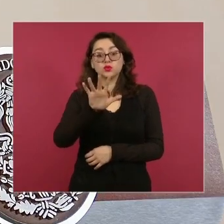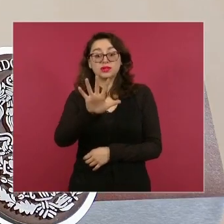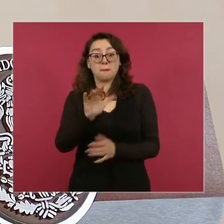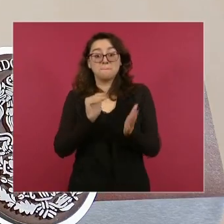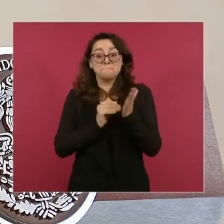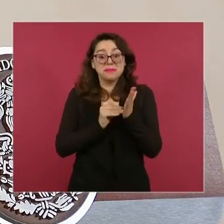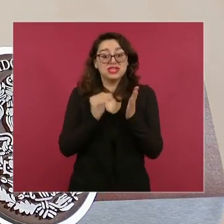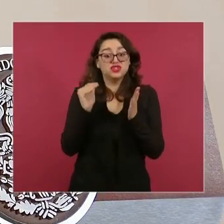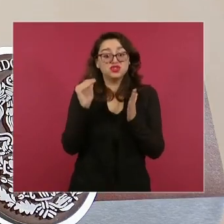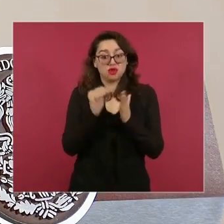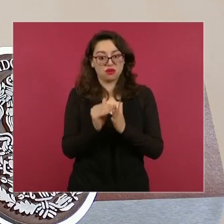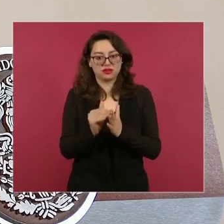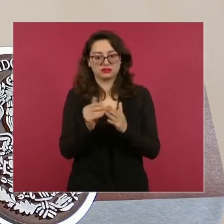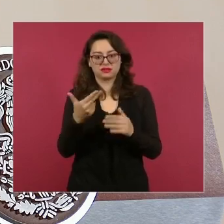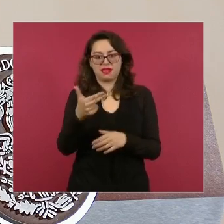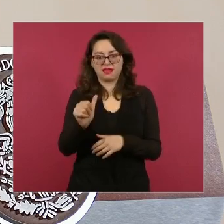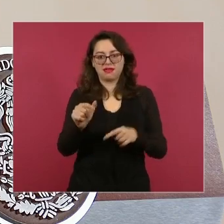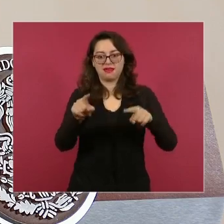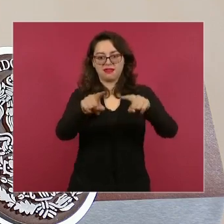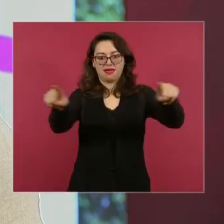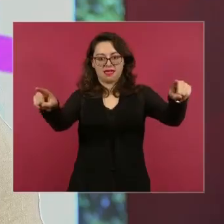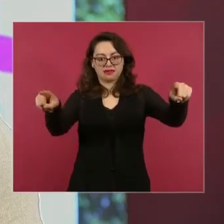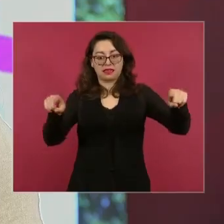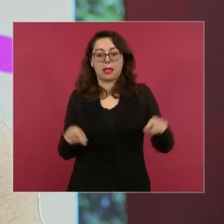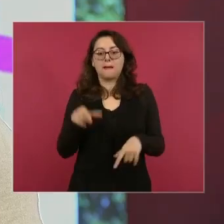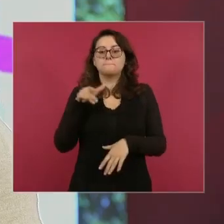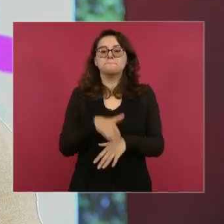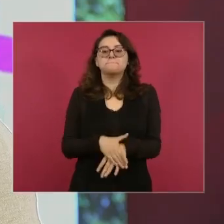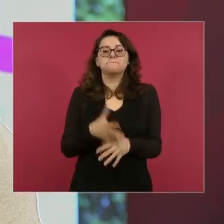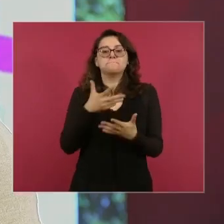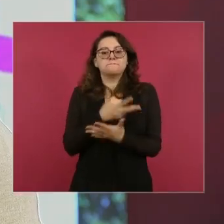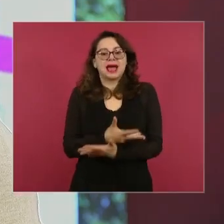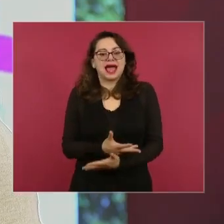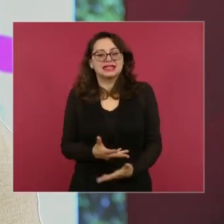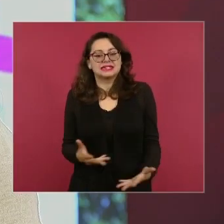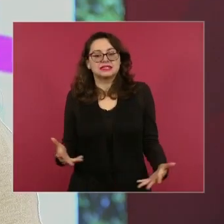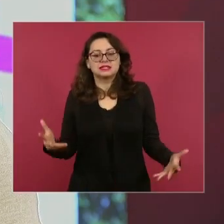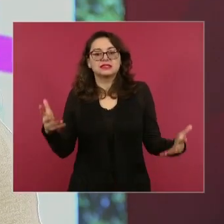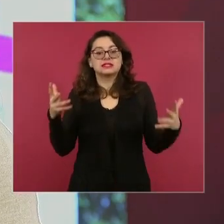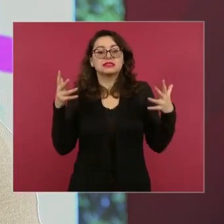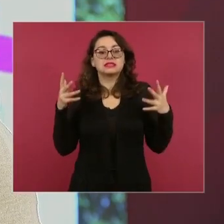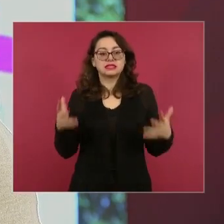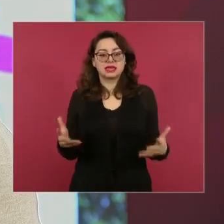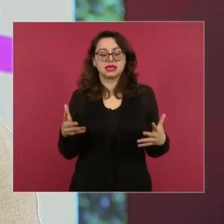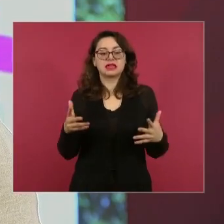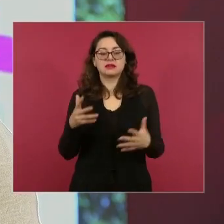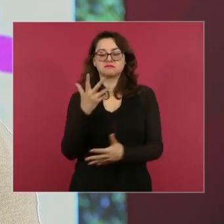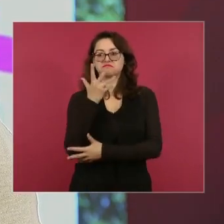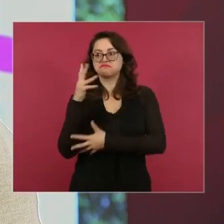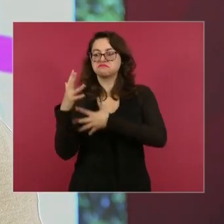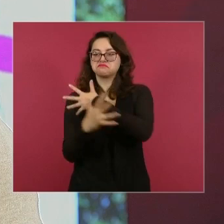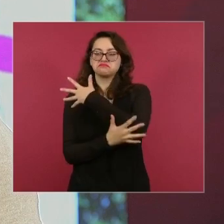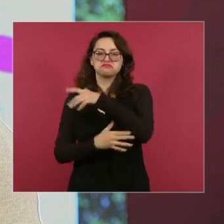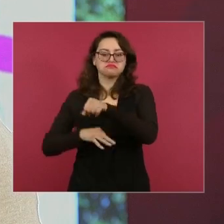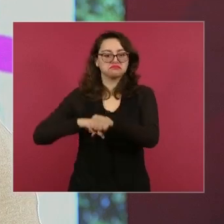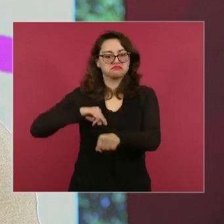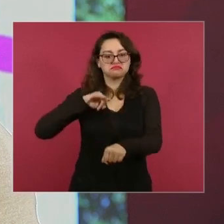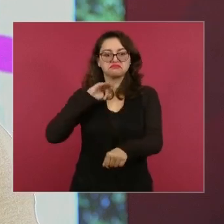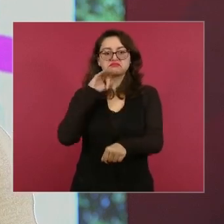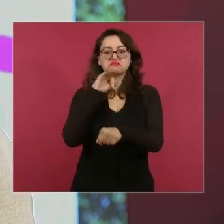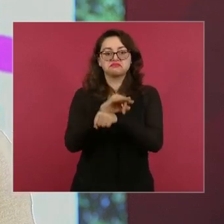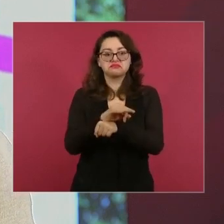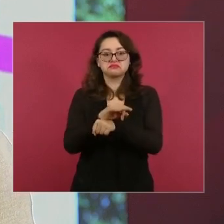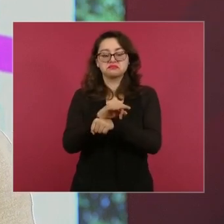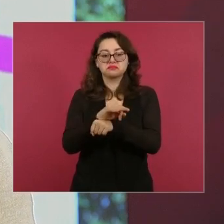y con esto nos lleva al área natural protegida terrestre más grande de selva tropical, más